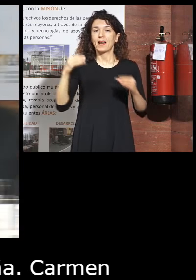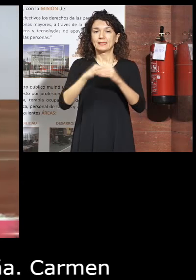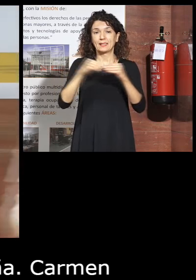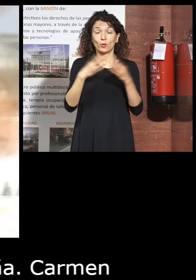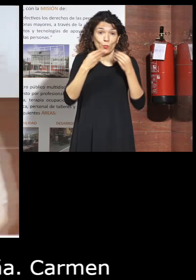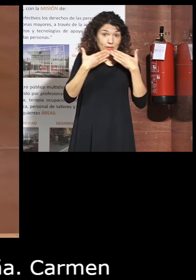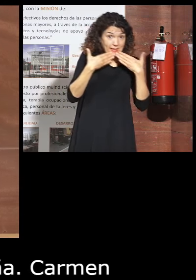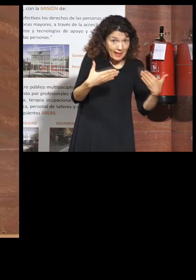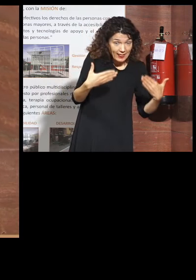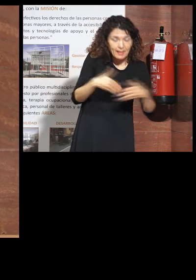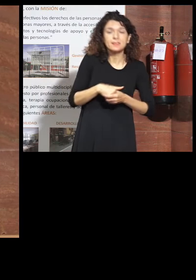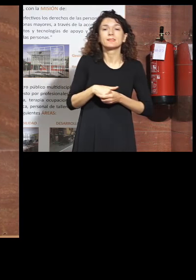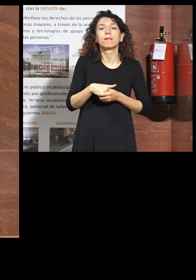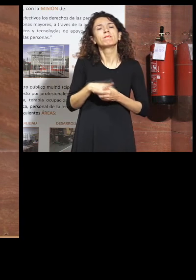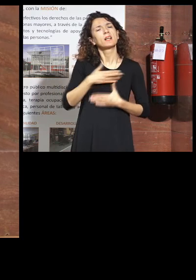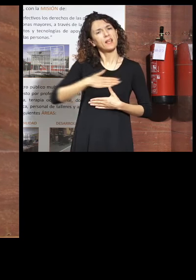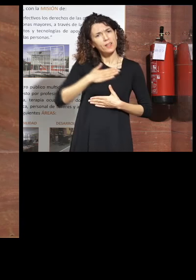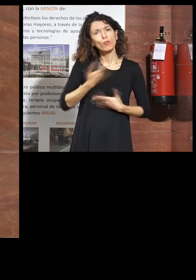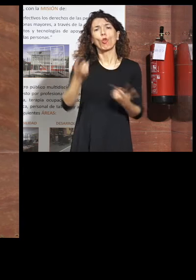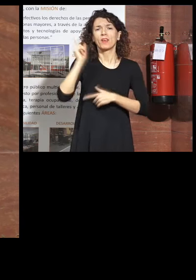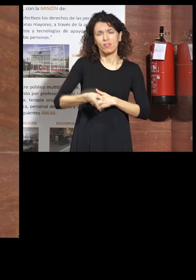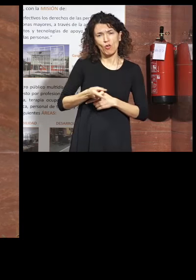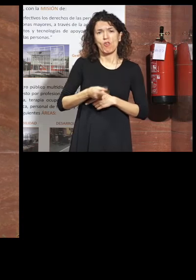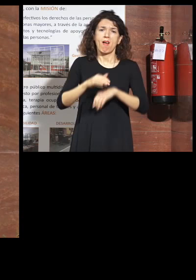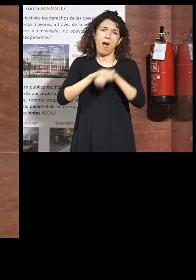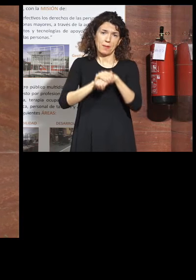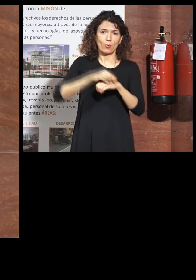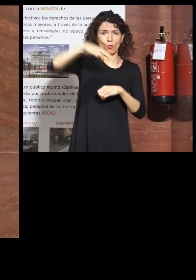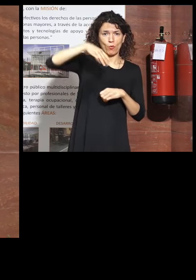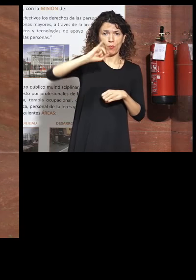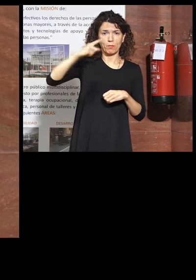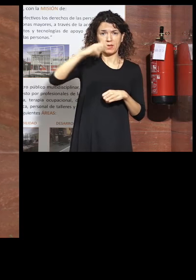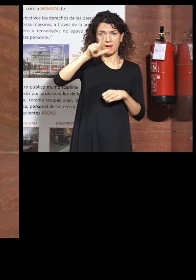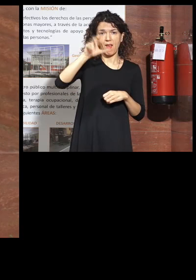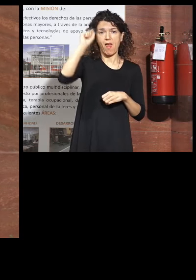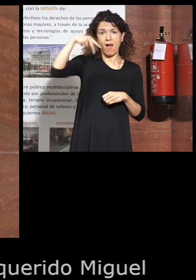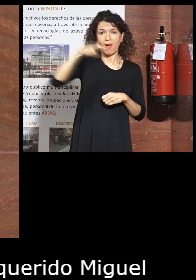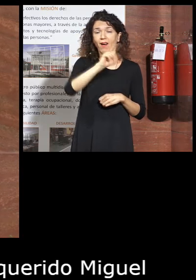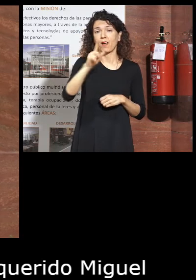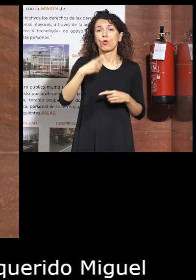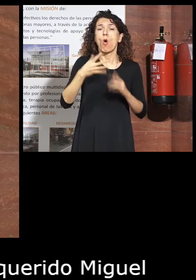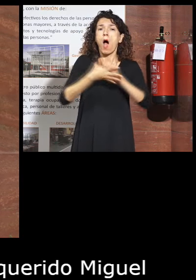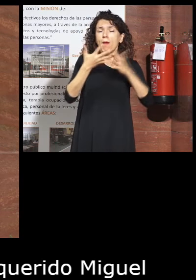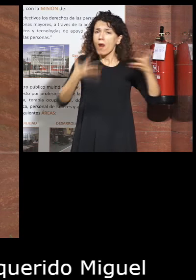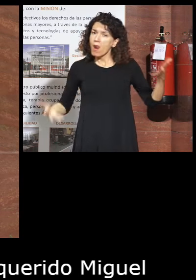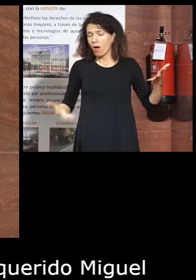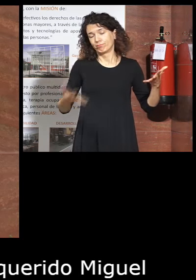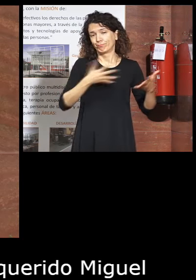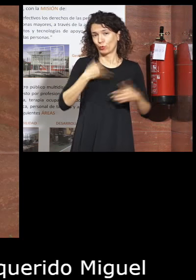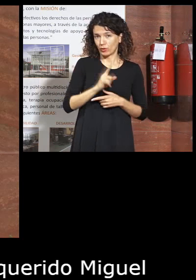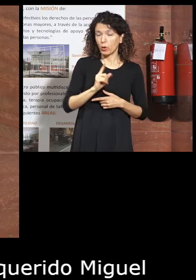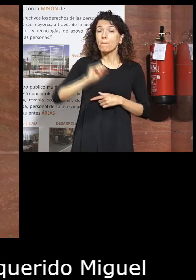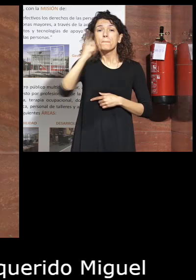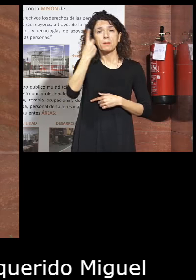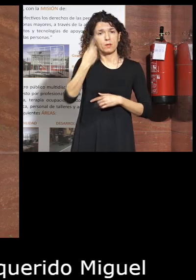Muchas gracias, querido director Miguel Ángel. Yo no me voy a extender mucho, porque lo primero que quiero hacer todo el programa,